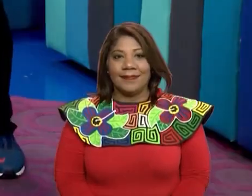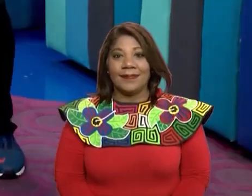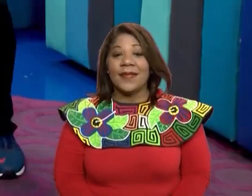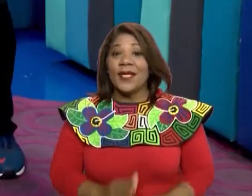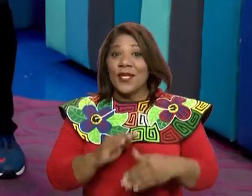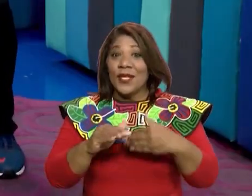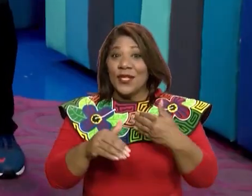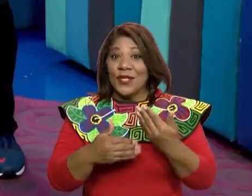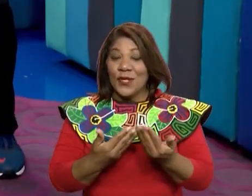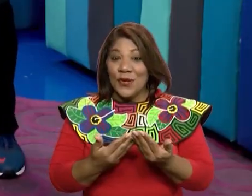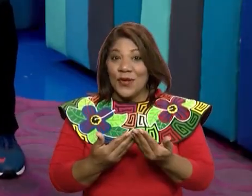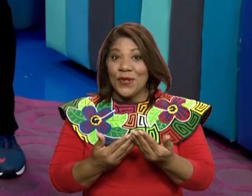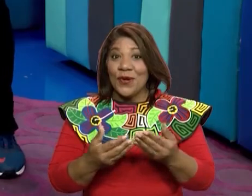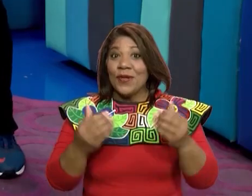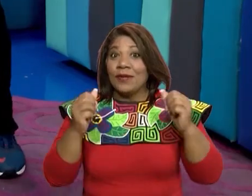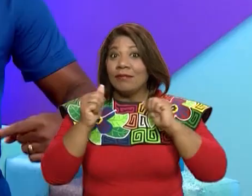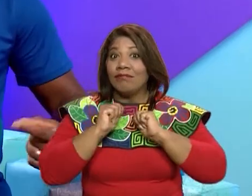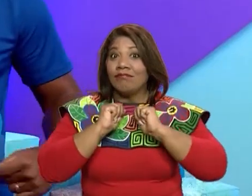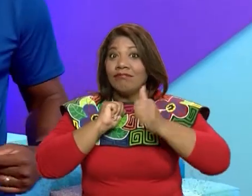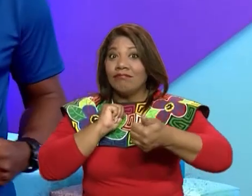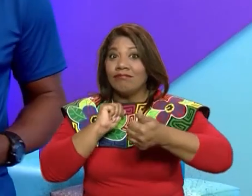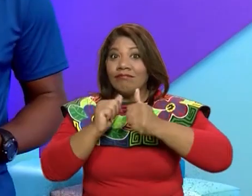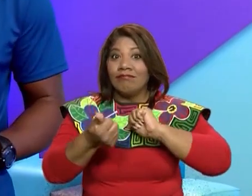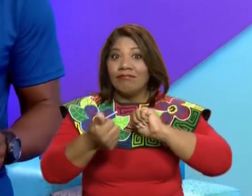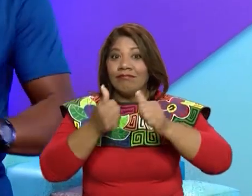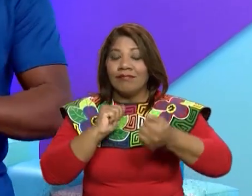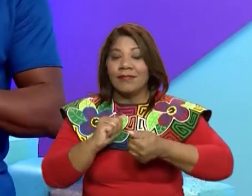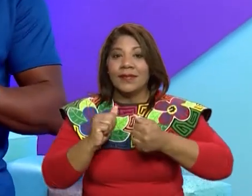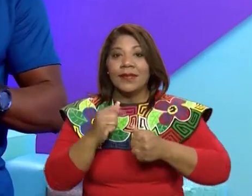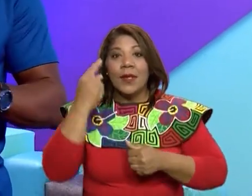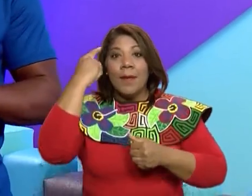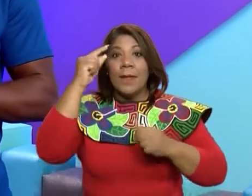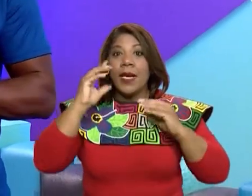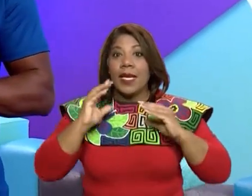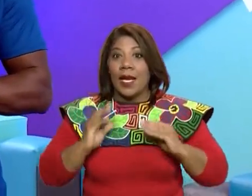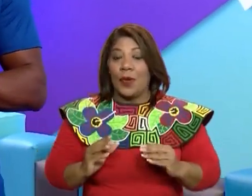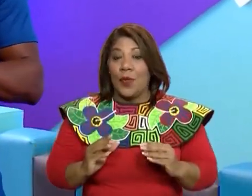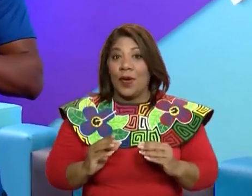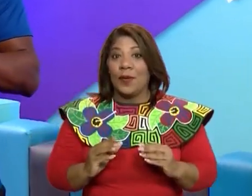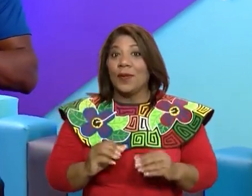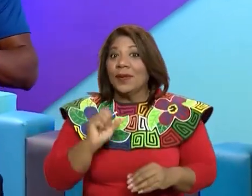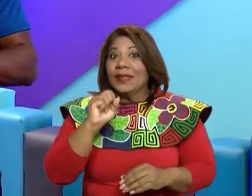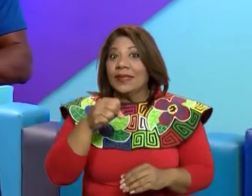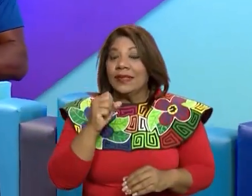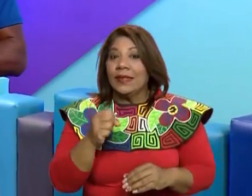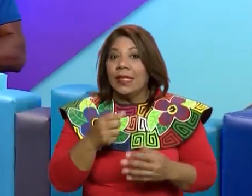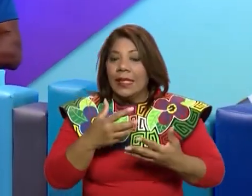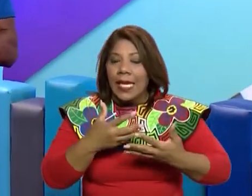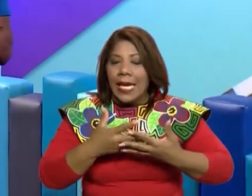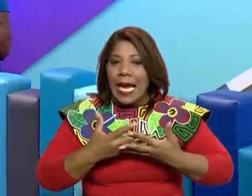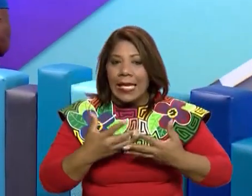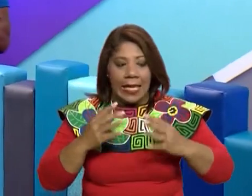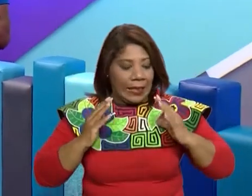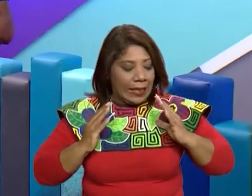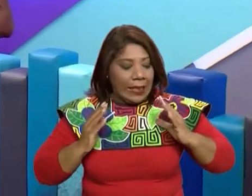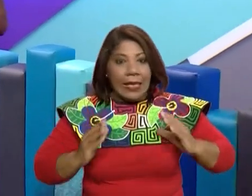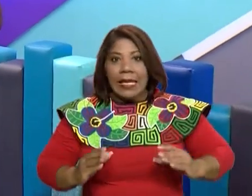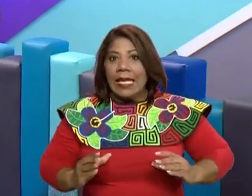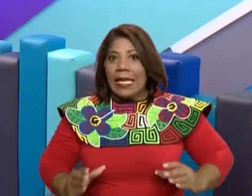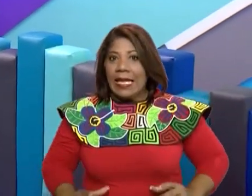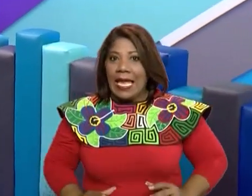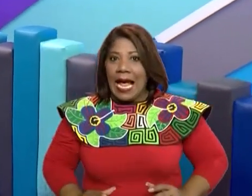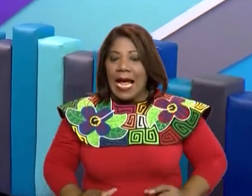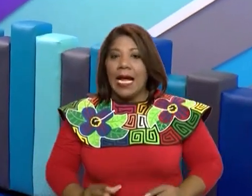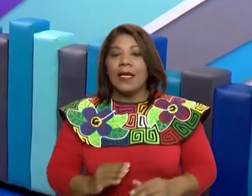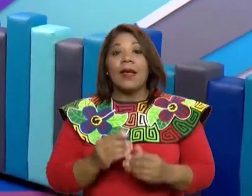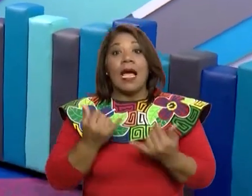todos estos ejercicios que hicimos son para la preparación del cuerpo, para la actividad que viene. Y para la actividad que viene necesito que todos ustedes, yo voy a